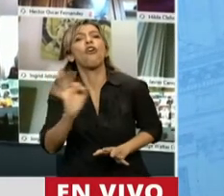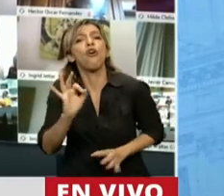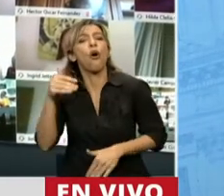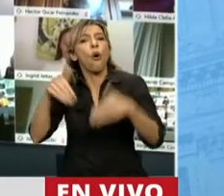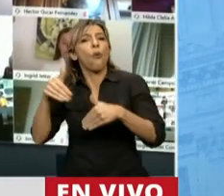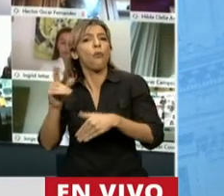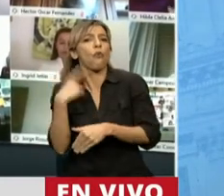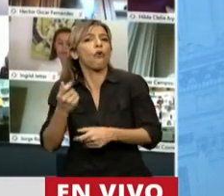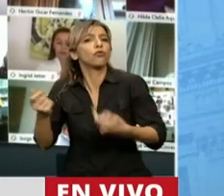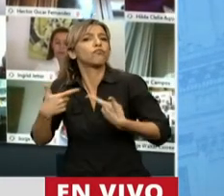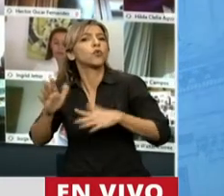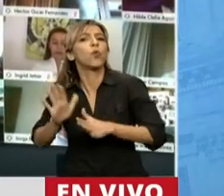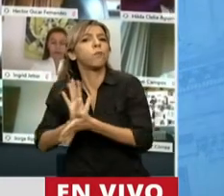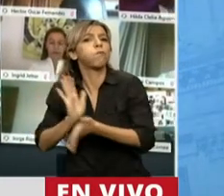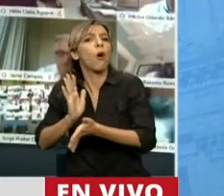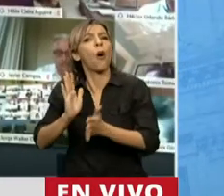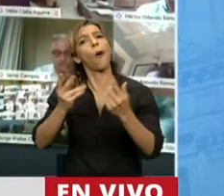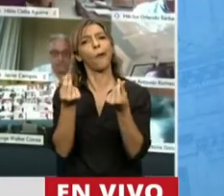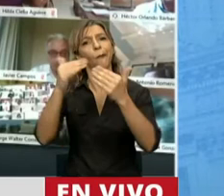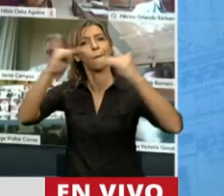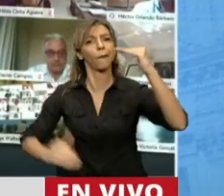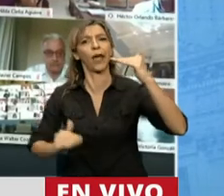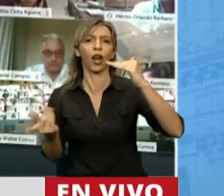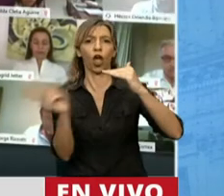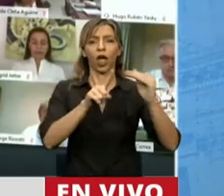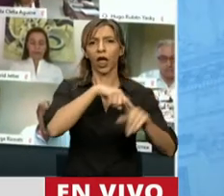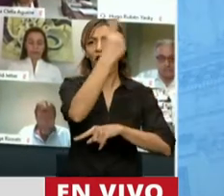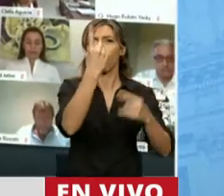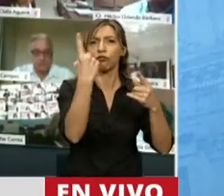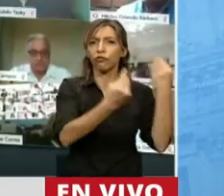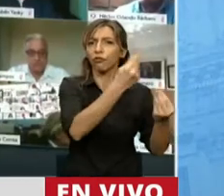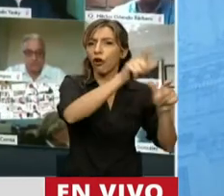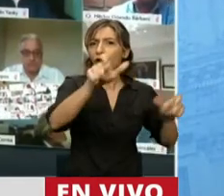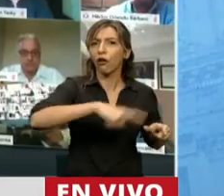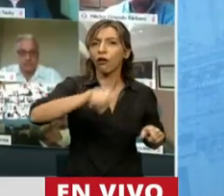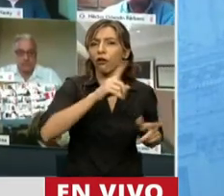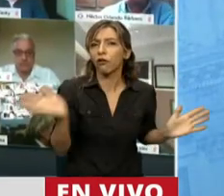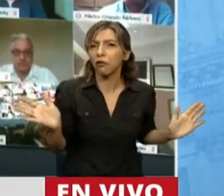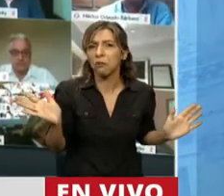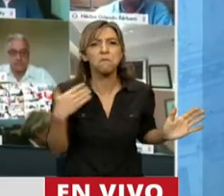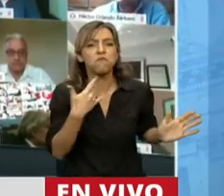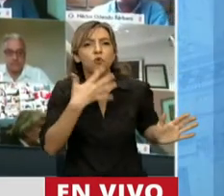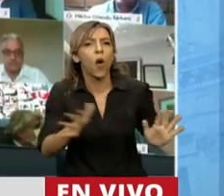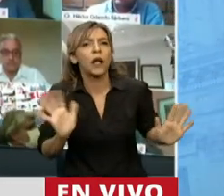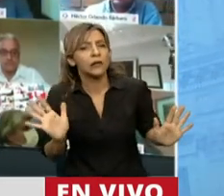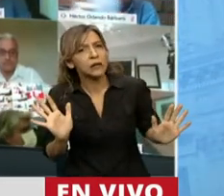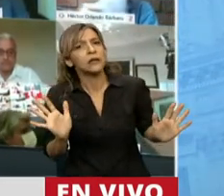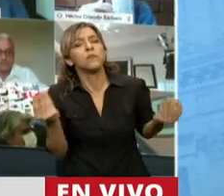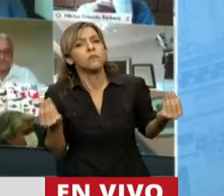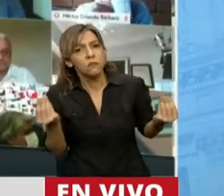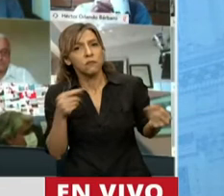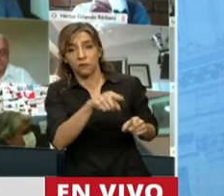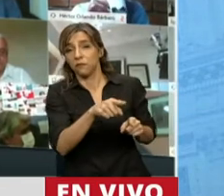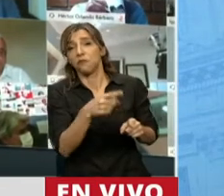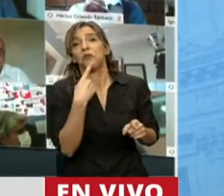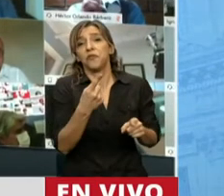calificados que el voto de los demás ciudadanos? El diputado también cuestiona en sus dichos que no dicen que